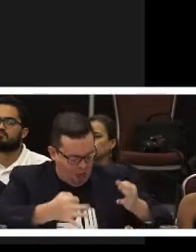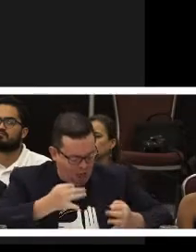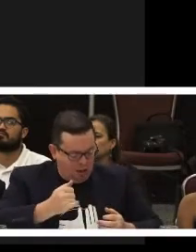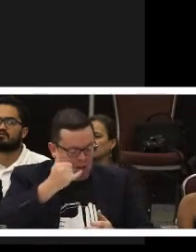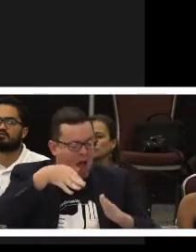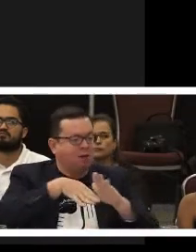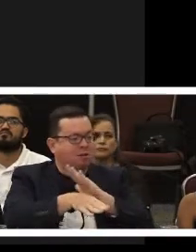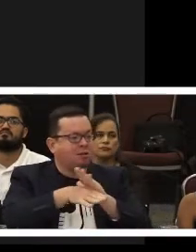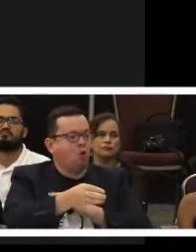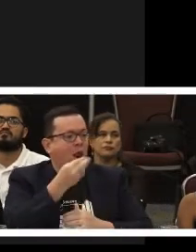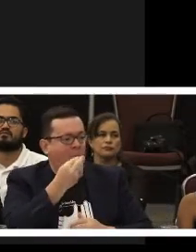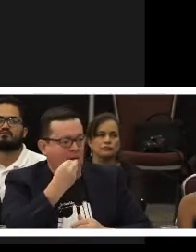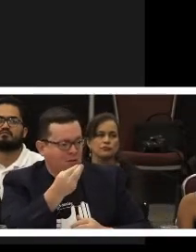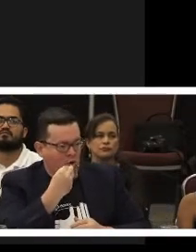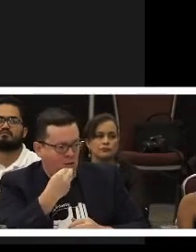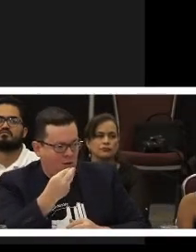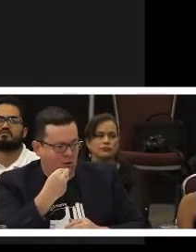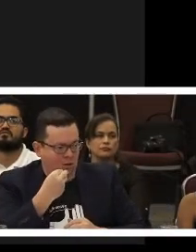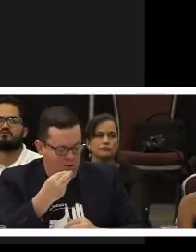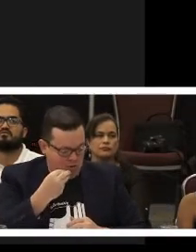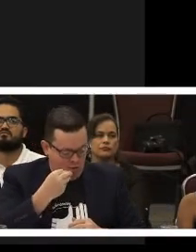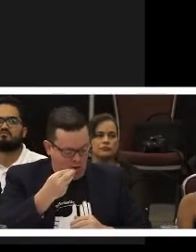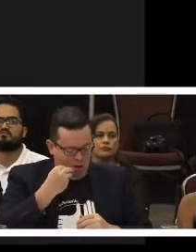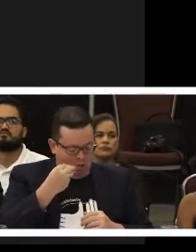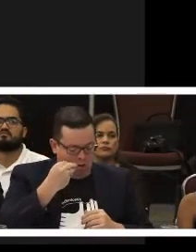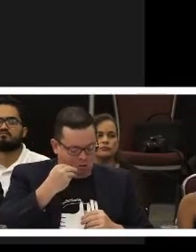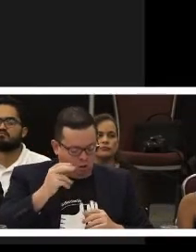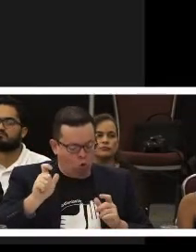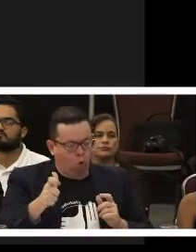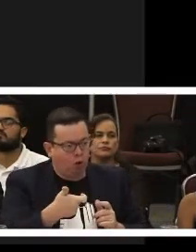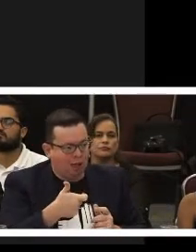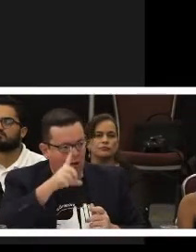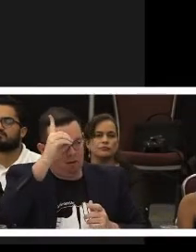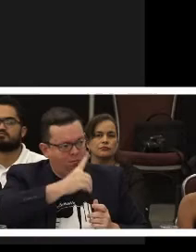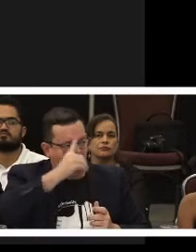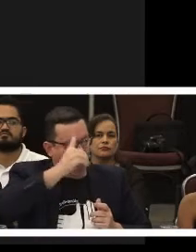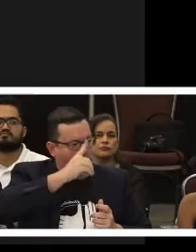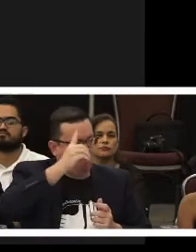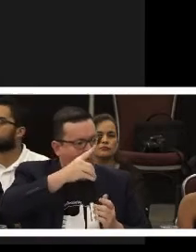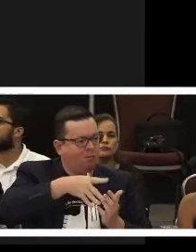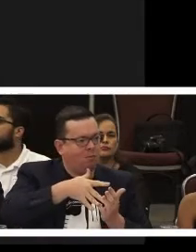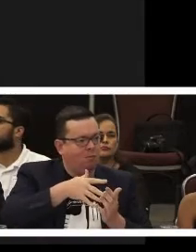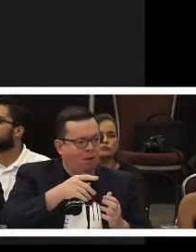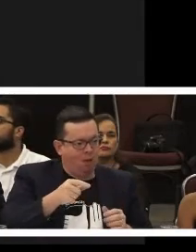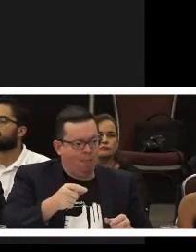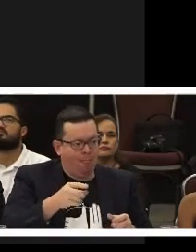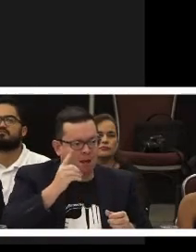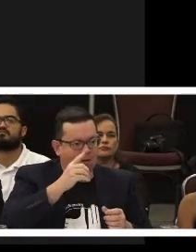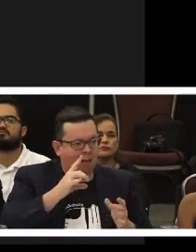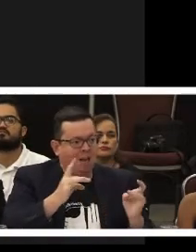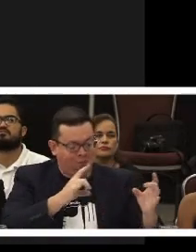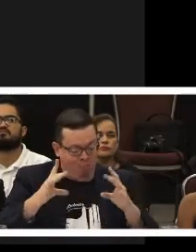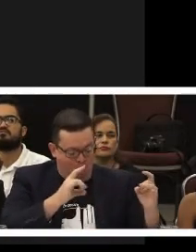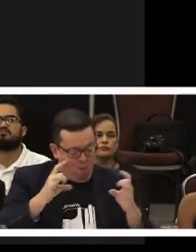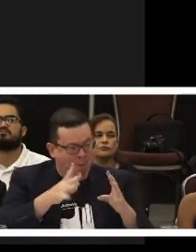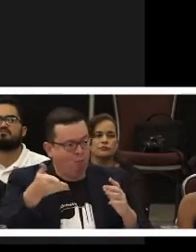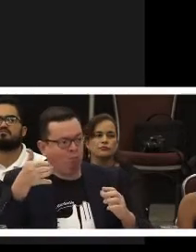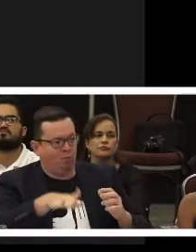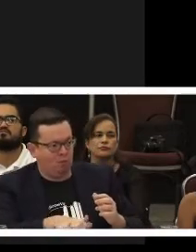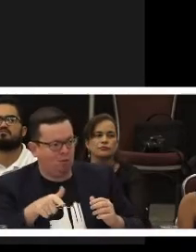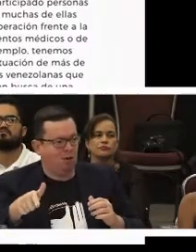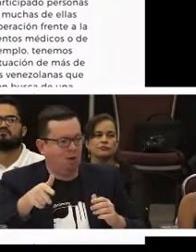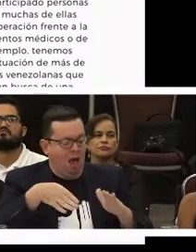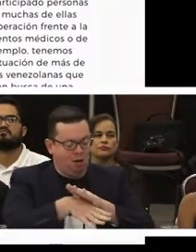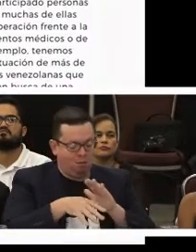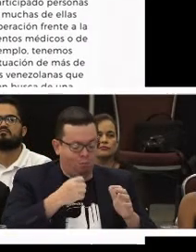algún tipo de mendicidad. En cuanto al acceso a la justicia, queremos citar el caso de dos jóvenes venezolanos que fallecieron en la época